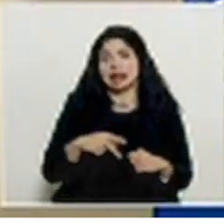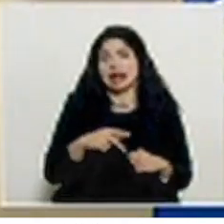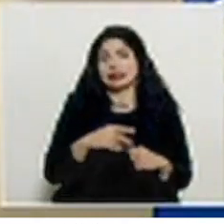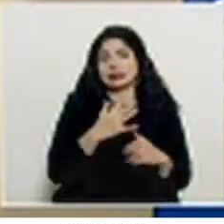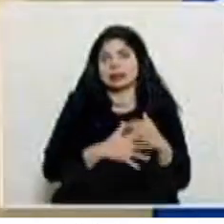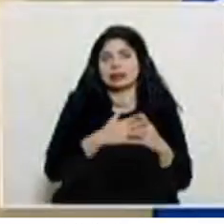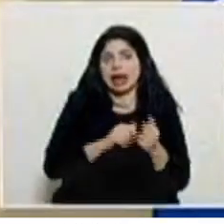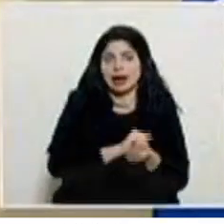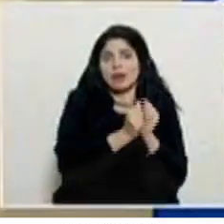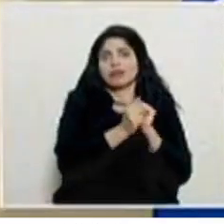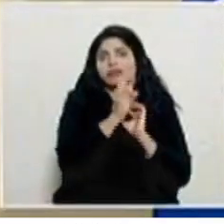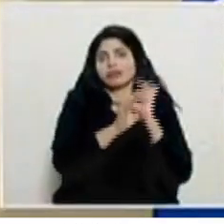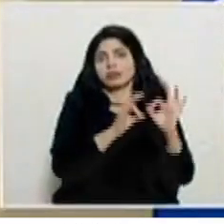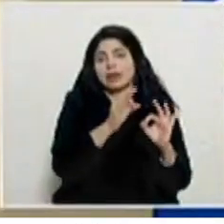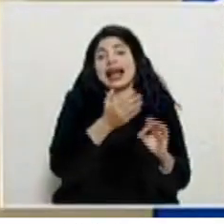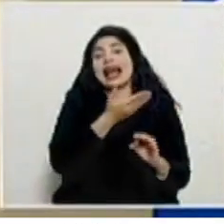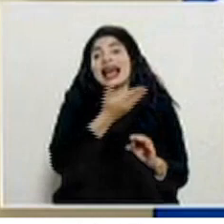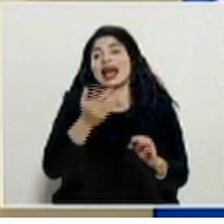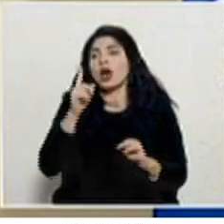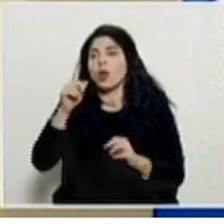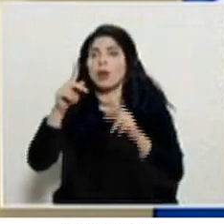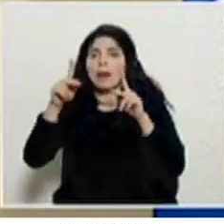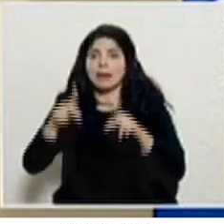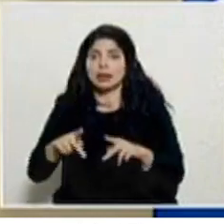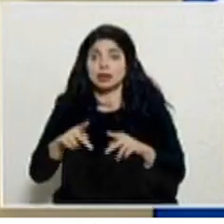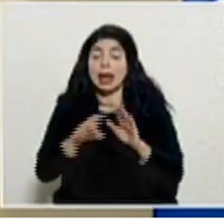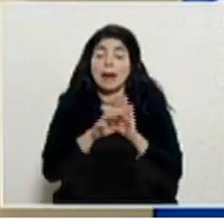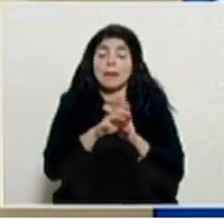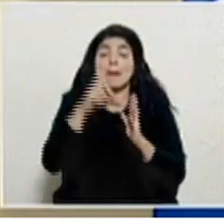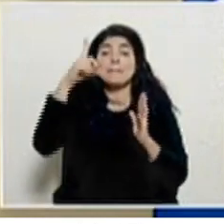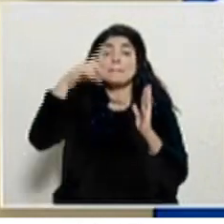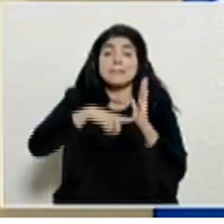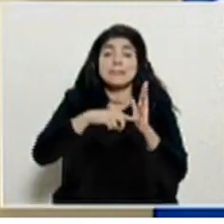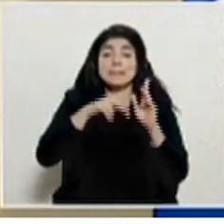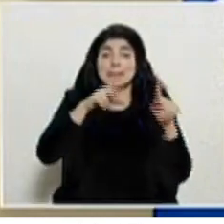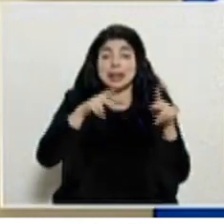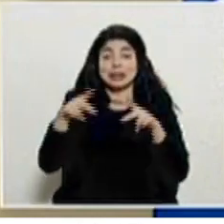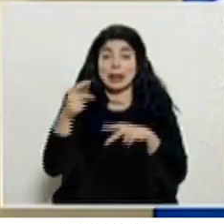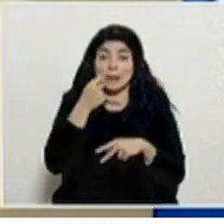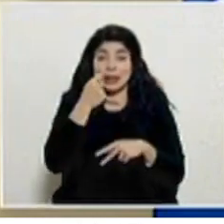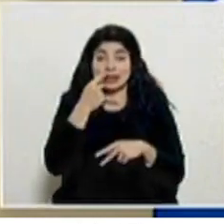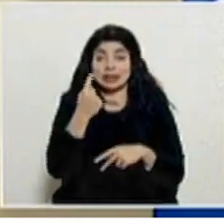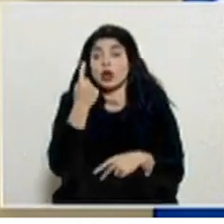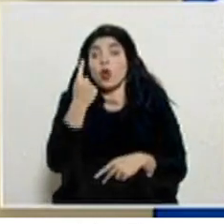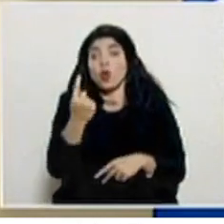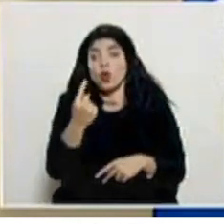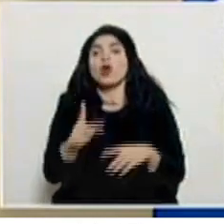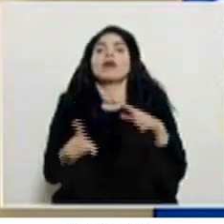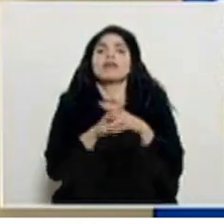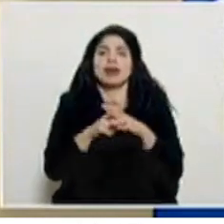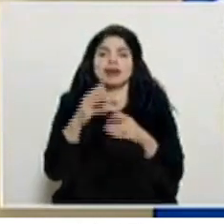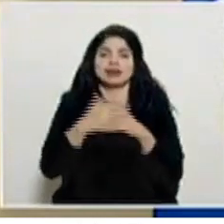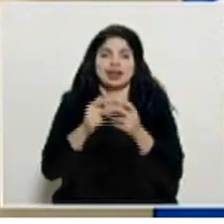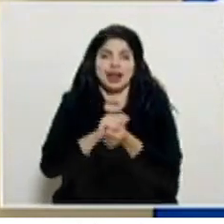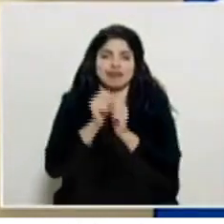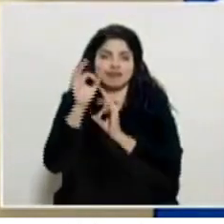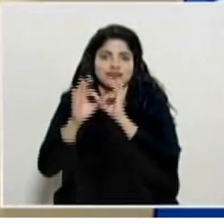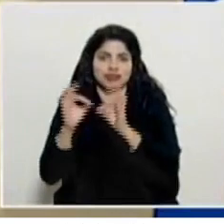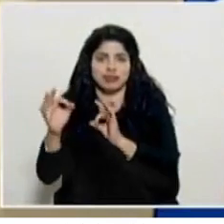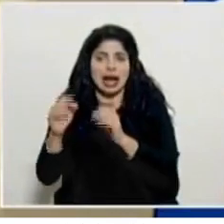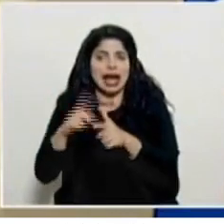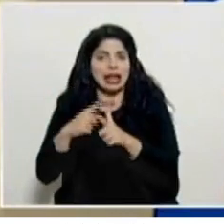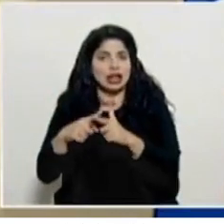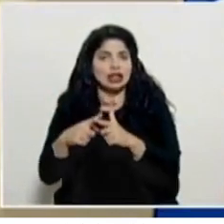de una persona en mil de las que toman. Lo que se ha visto por el momento que no es una relación causal